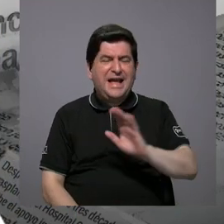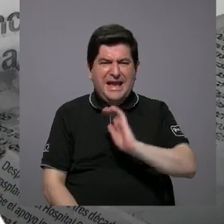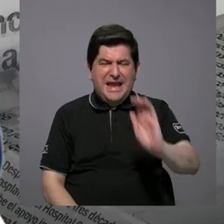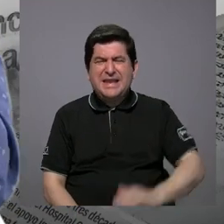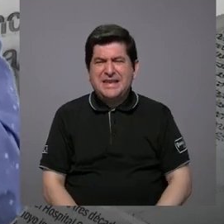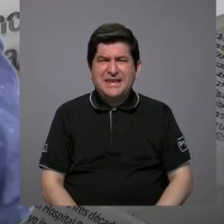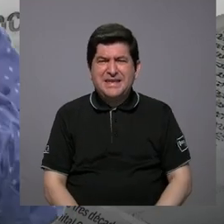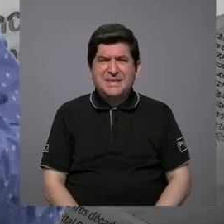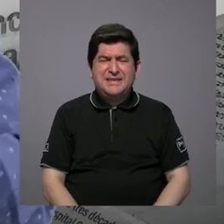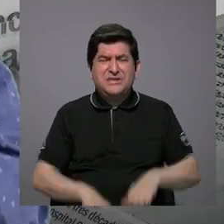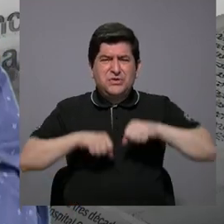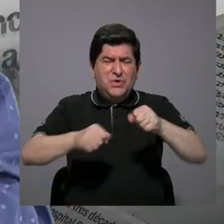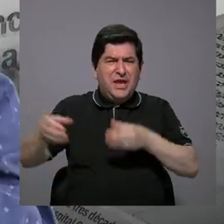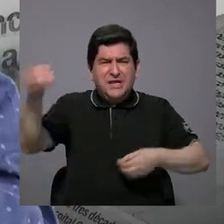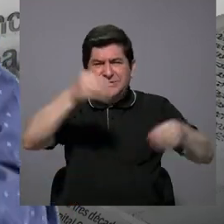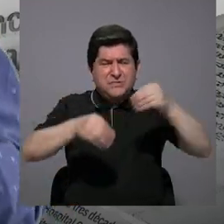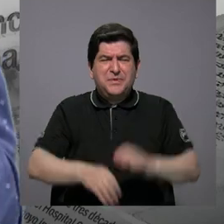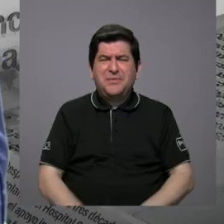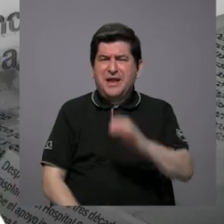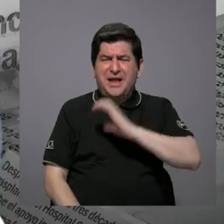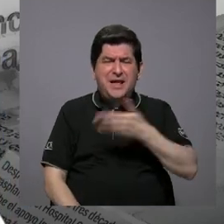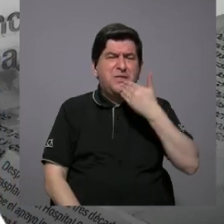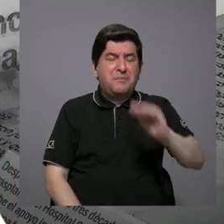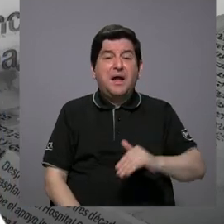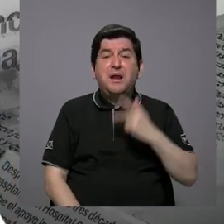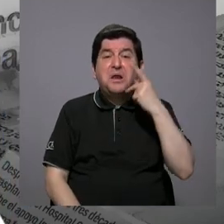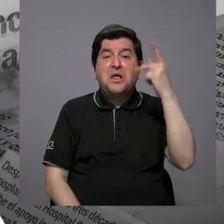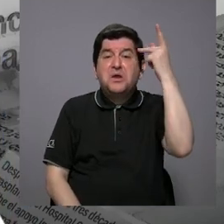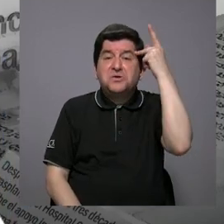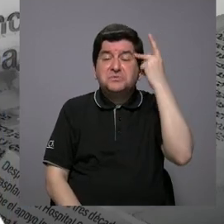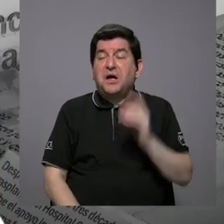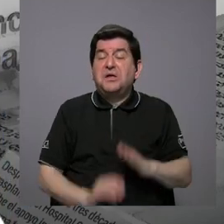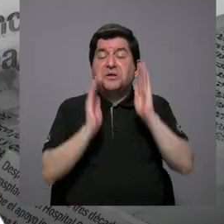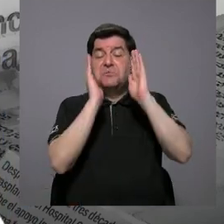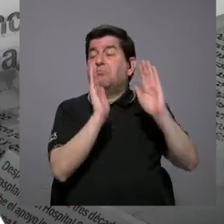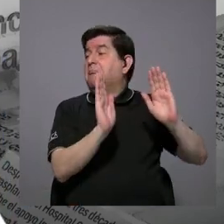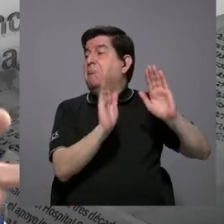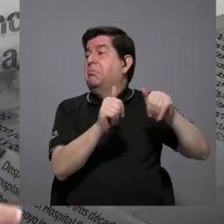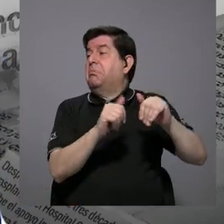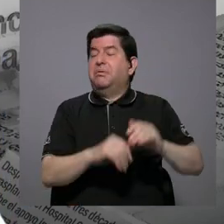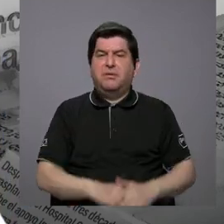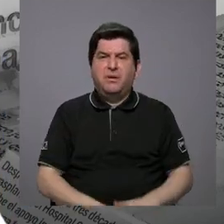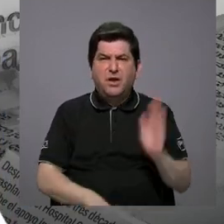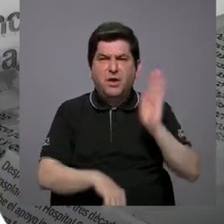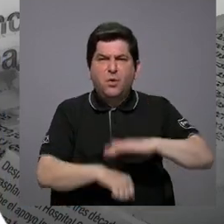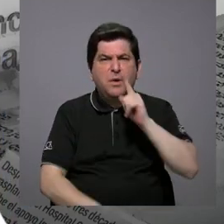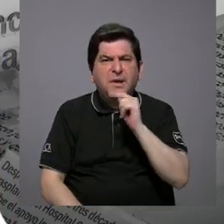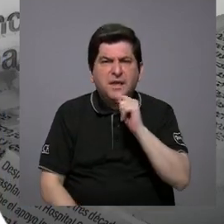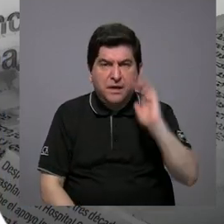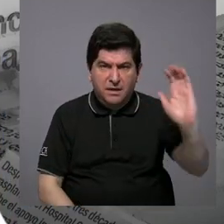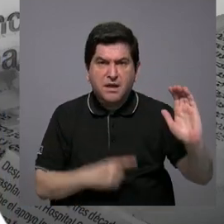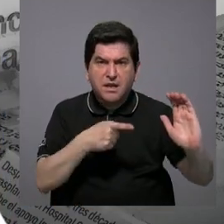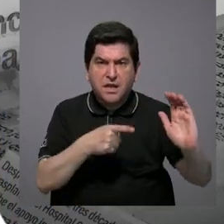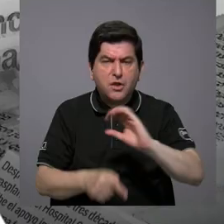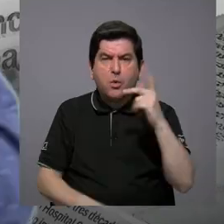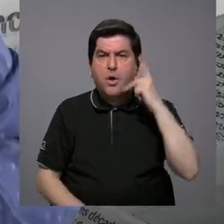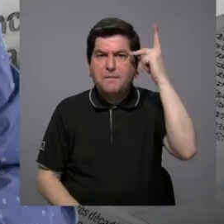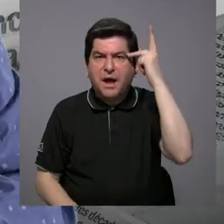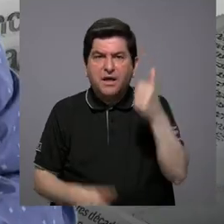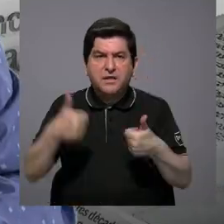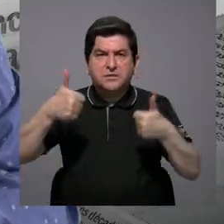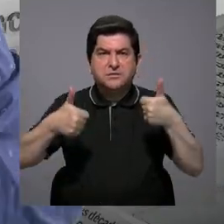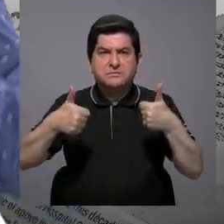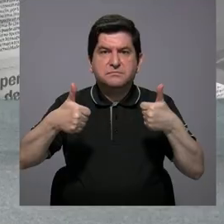ahí en el supermercado. Y los papás, como si nada. ¿Quién tiene la culpa? ¿El chiquito o los papás?